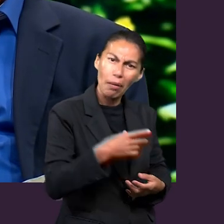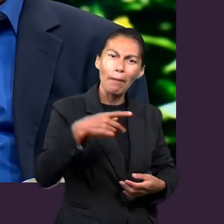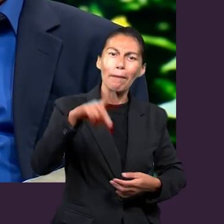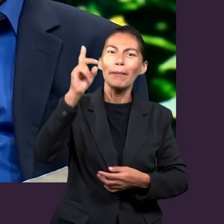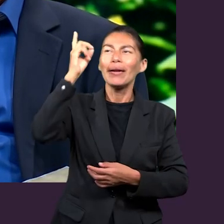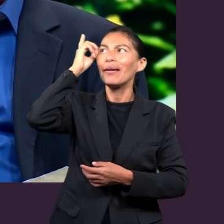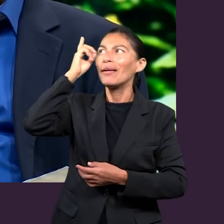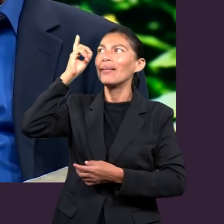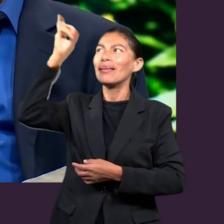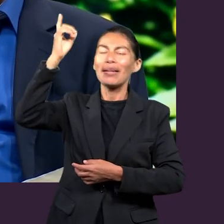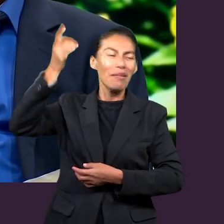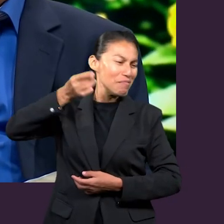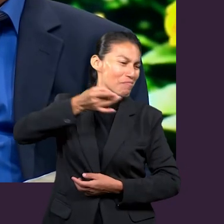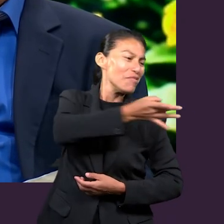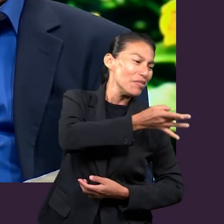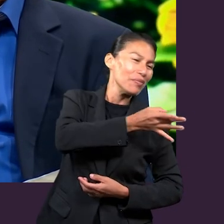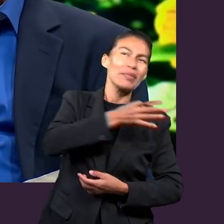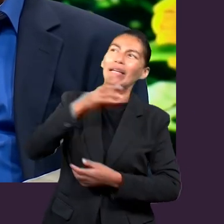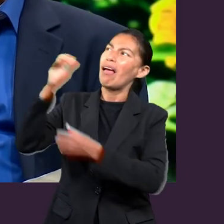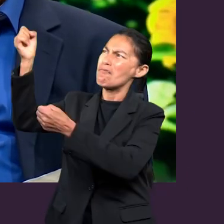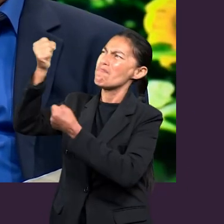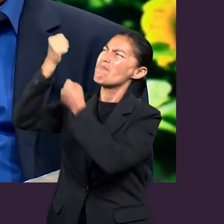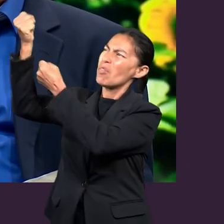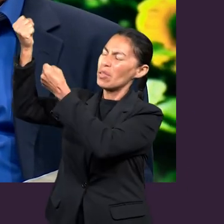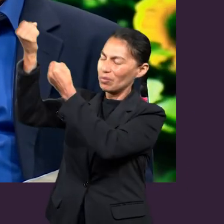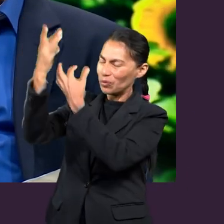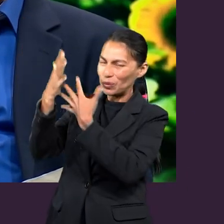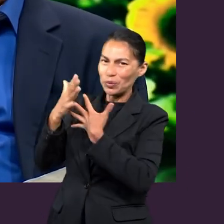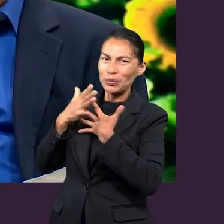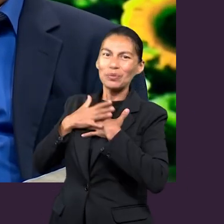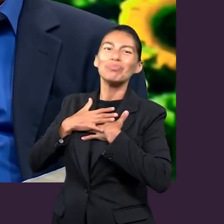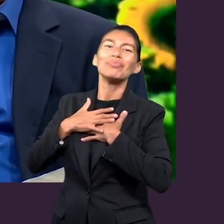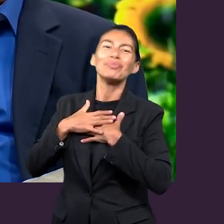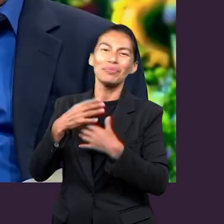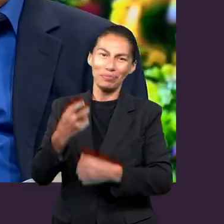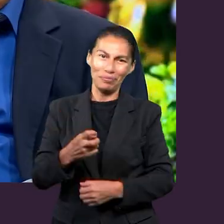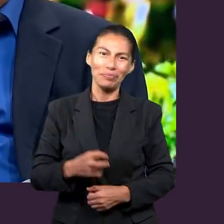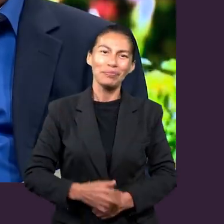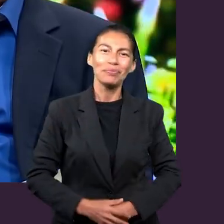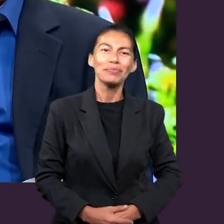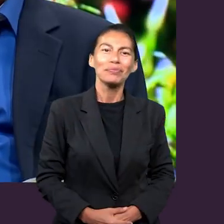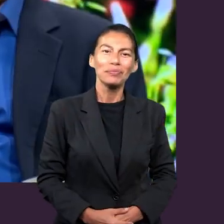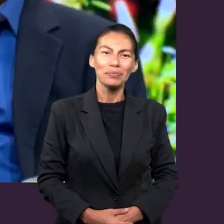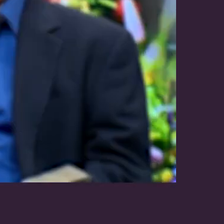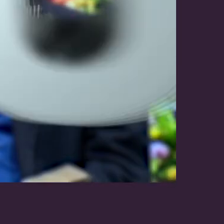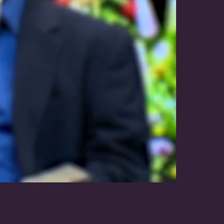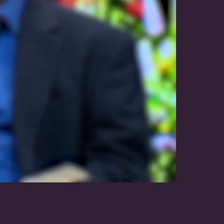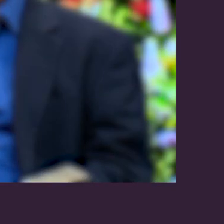pero el poder de Cristo los ha dominado y ese poder nos acompaña a nosotros.